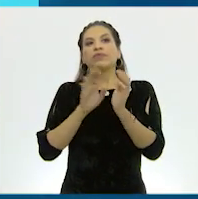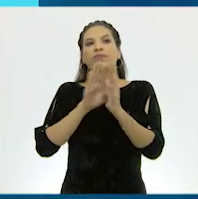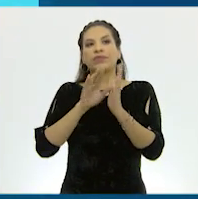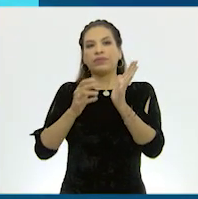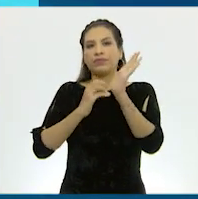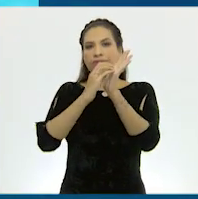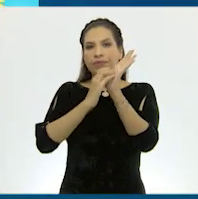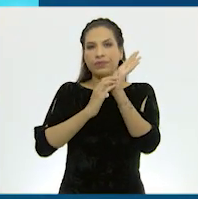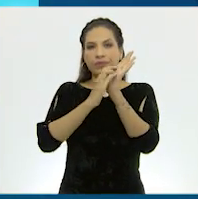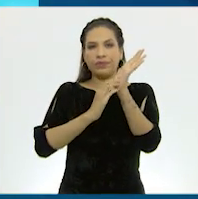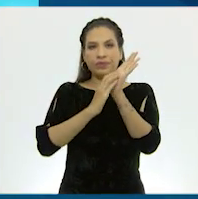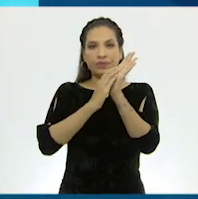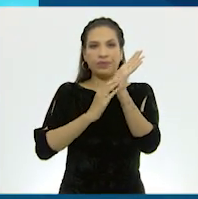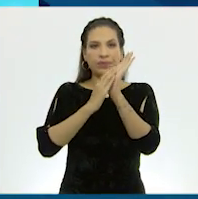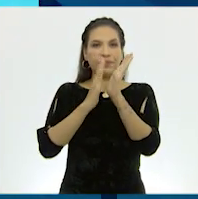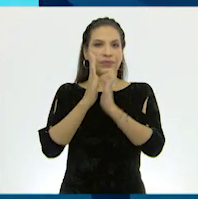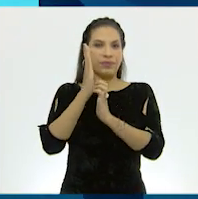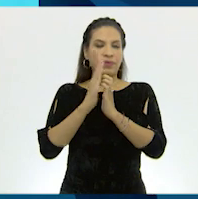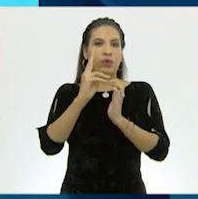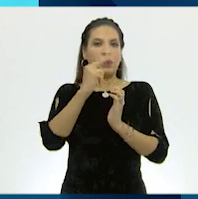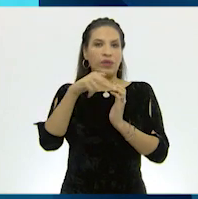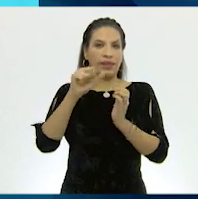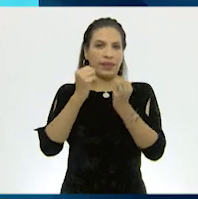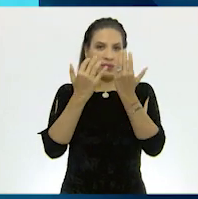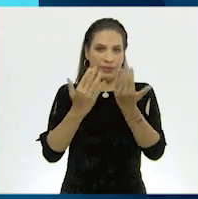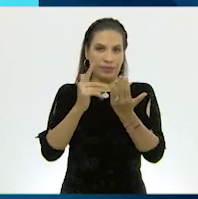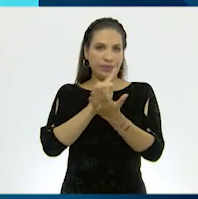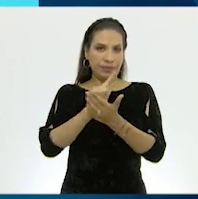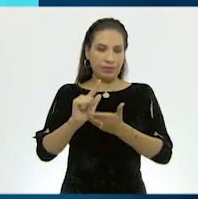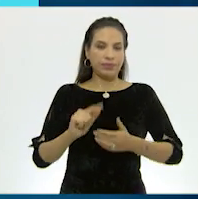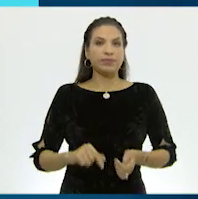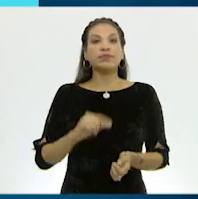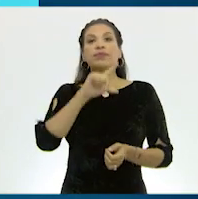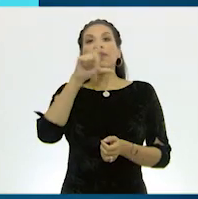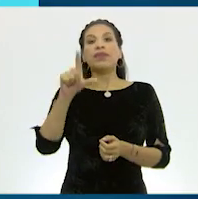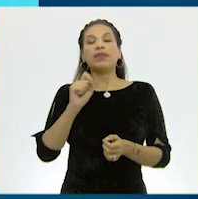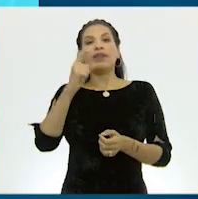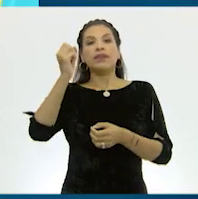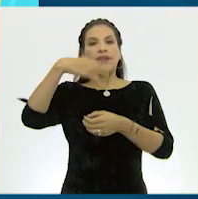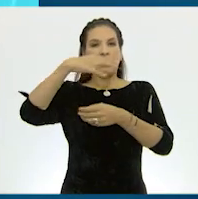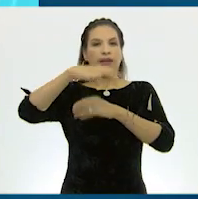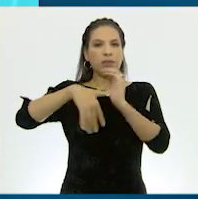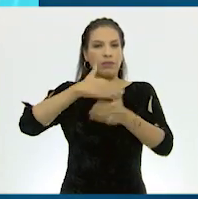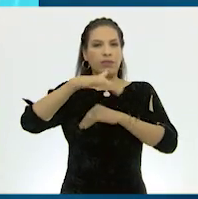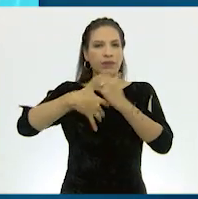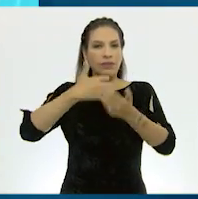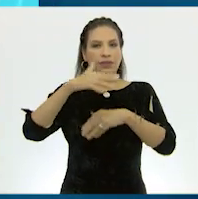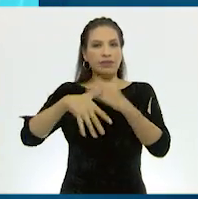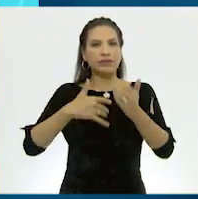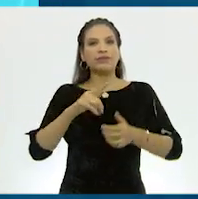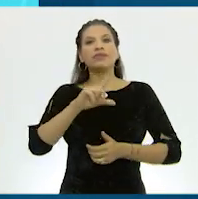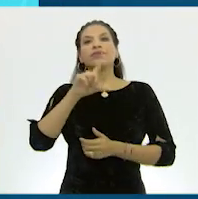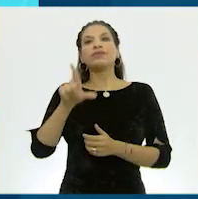como que rasguñas la palma de tus manos para lavar tus uñas. Enjuaga tus manos con agua.